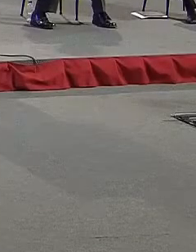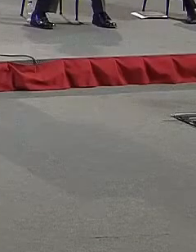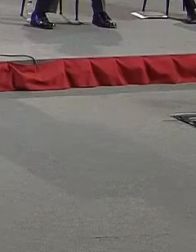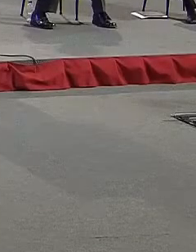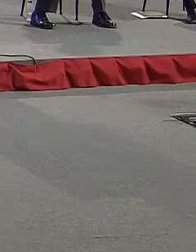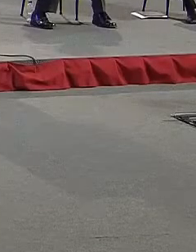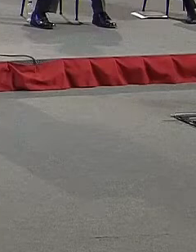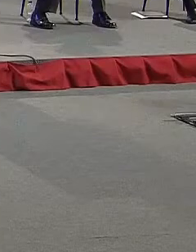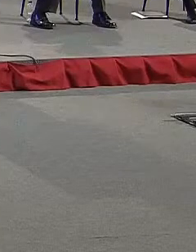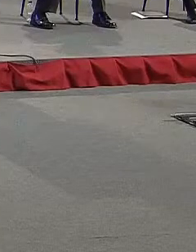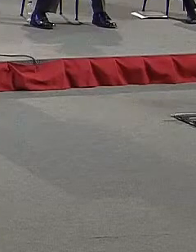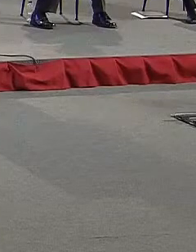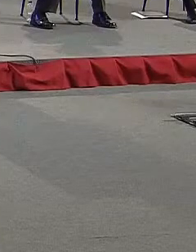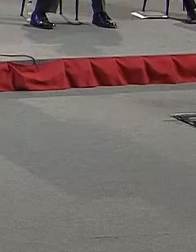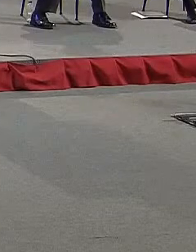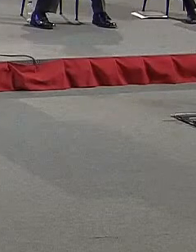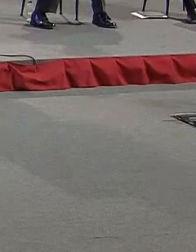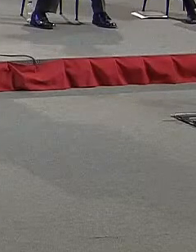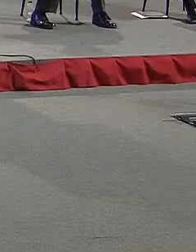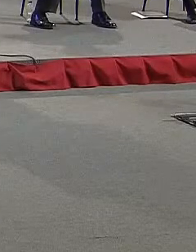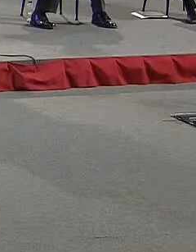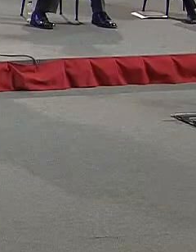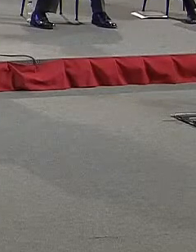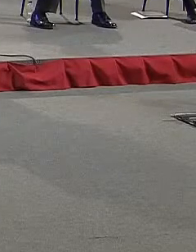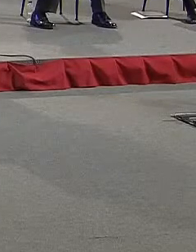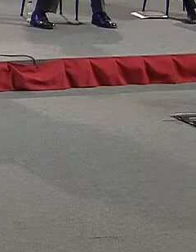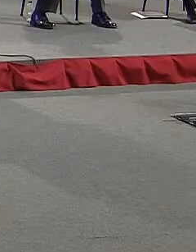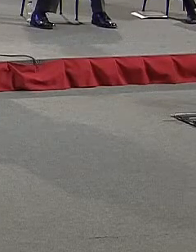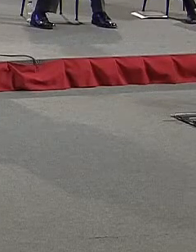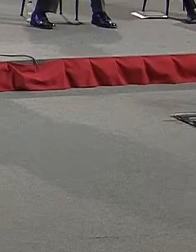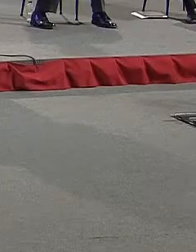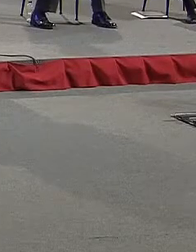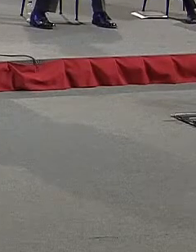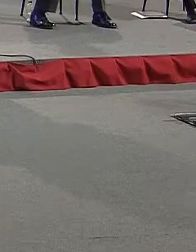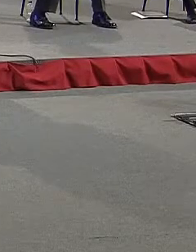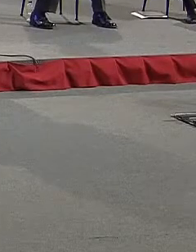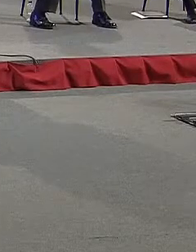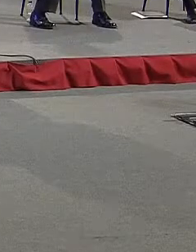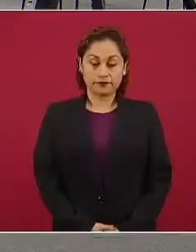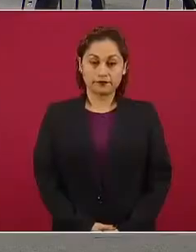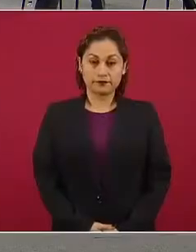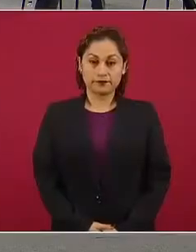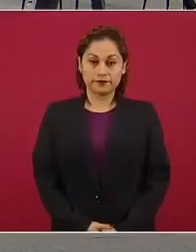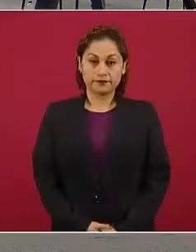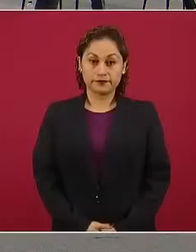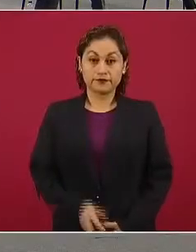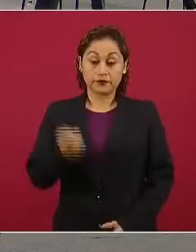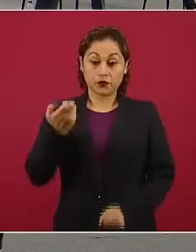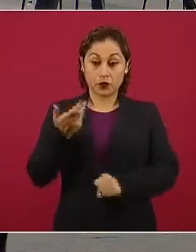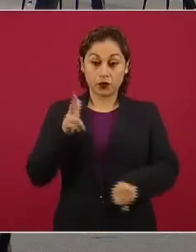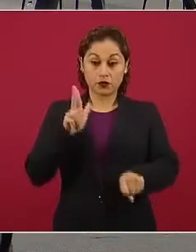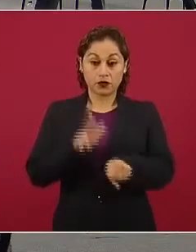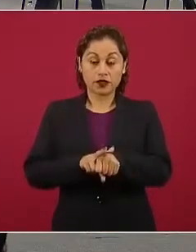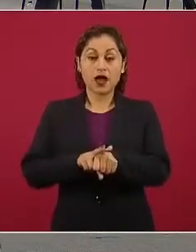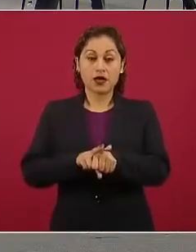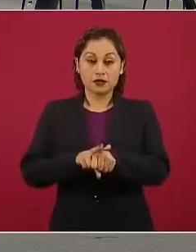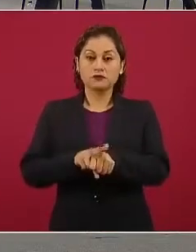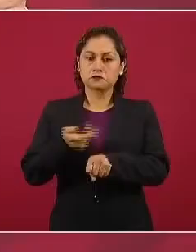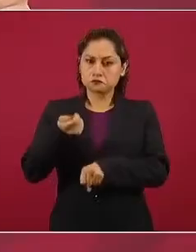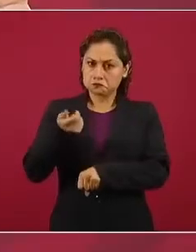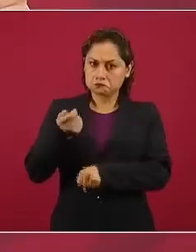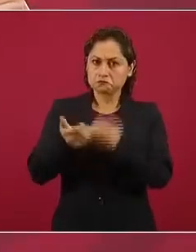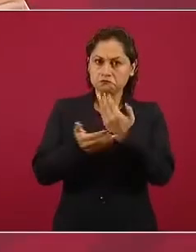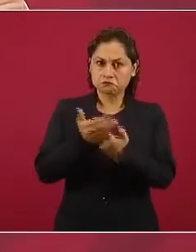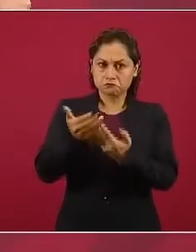a esta operación, son estados que están bajos en 80 por ciento, no queremos superar ese margen